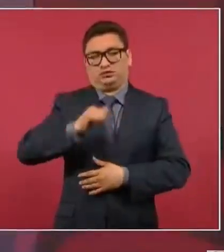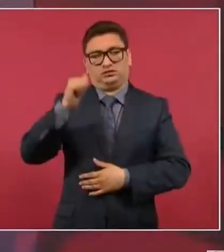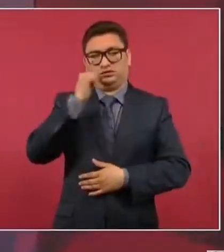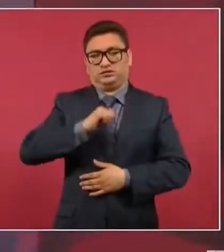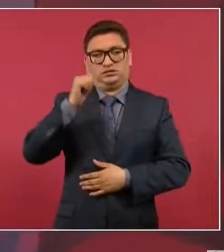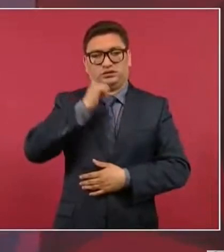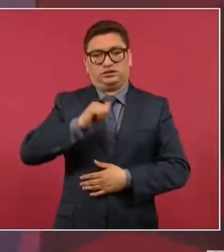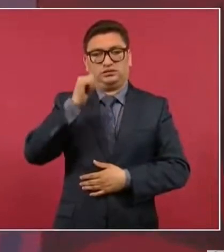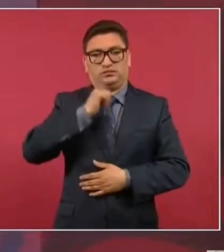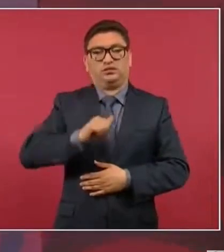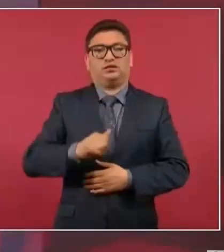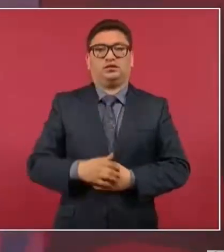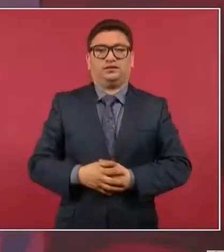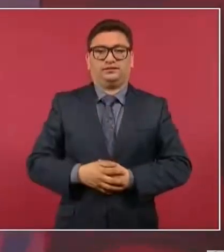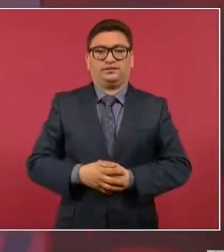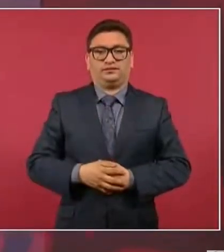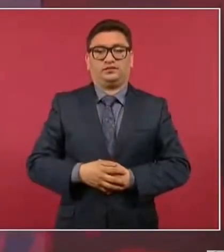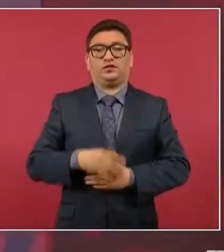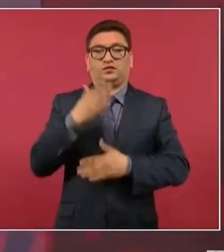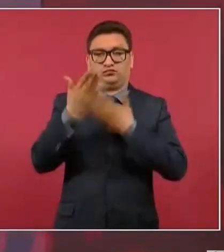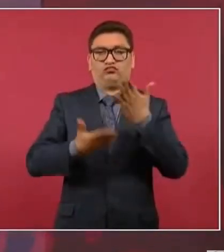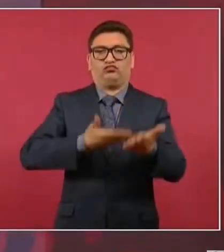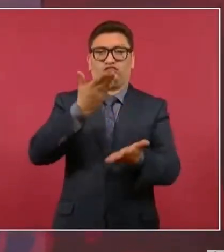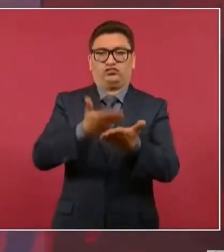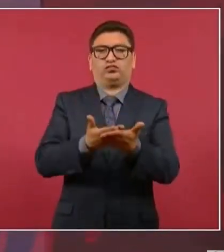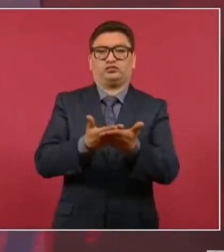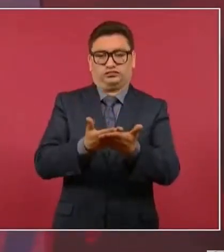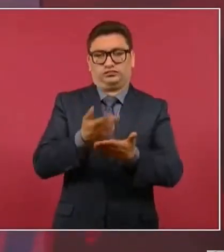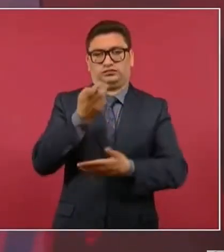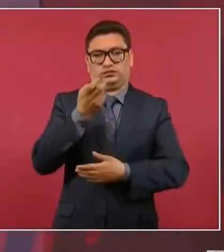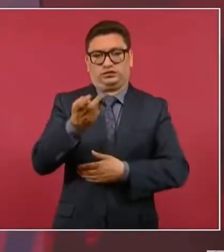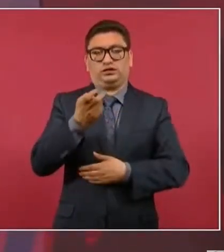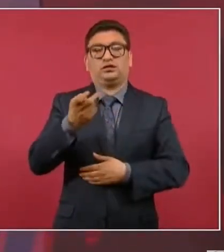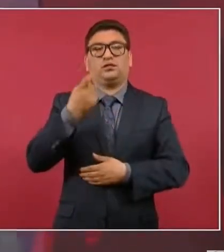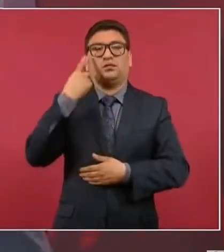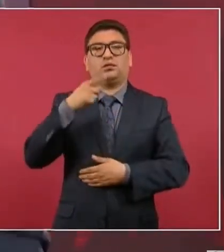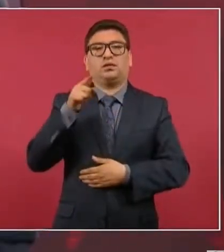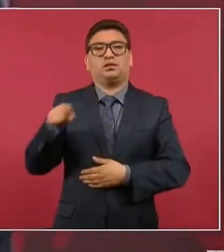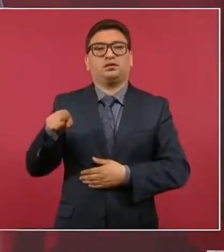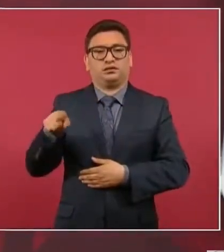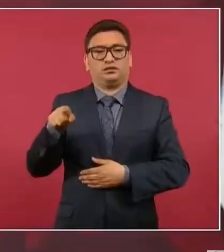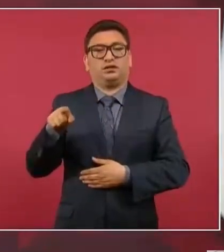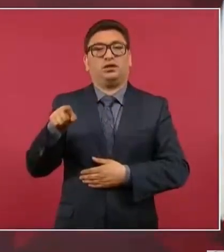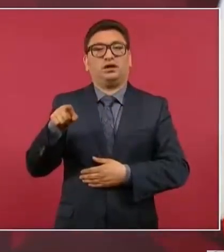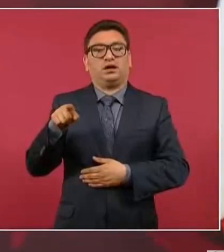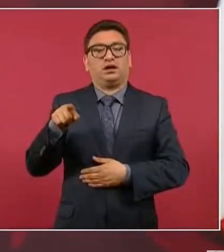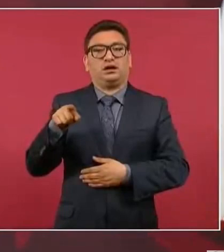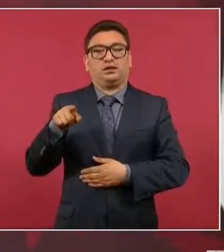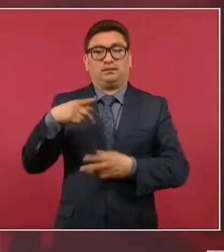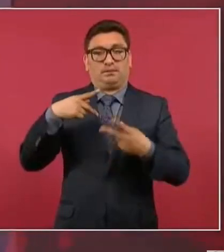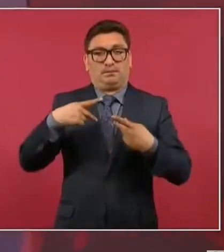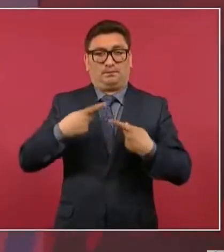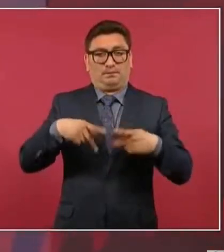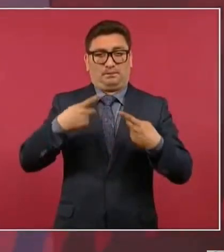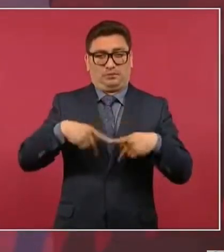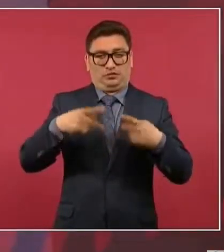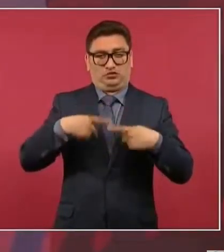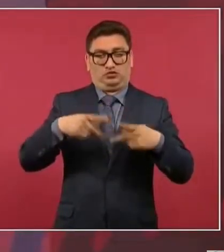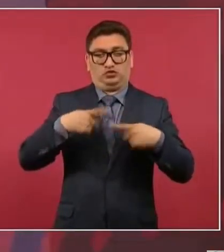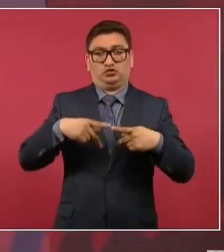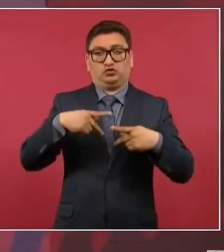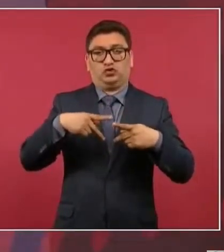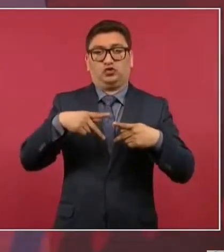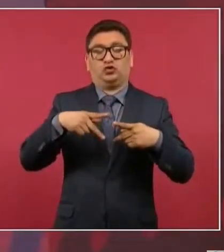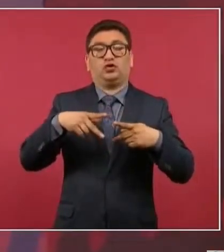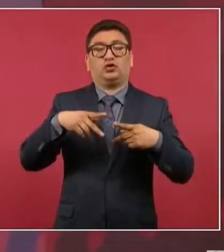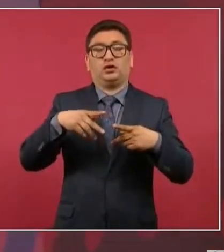se ha propuesto el que se mantenga la población, que